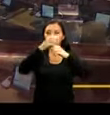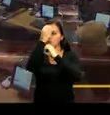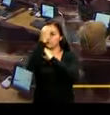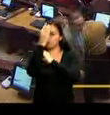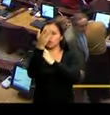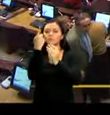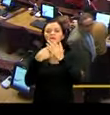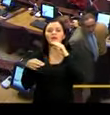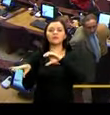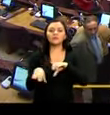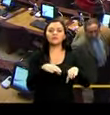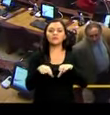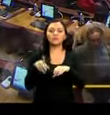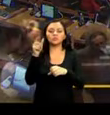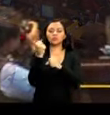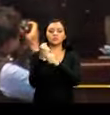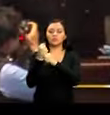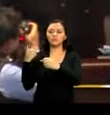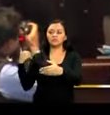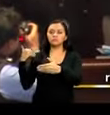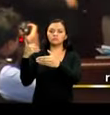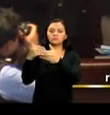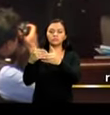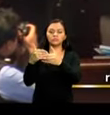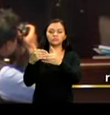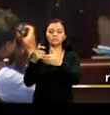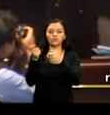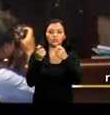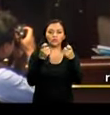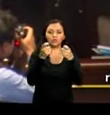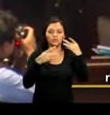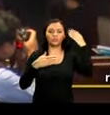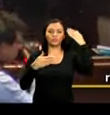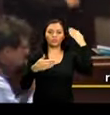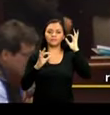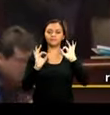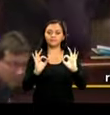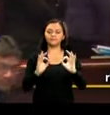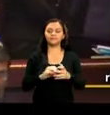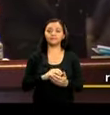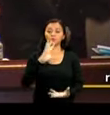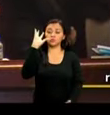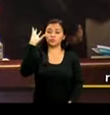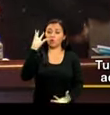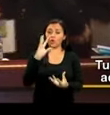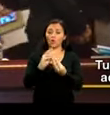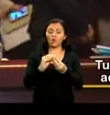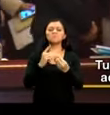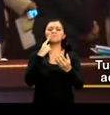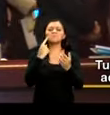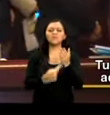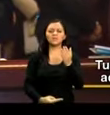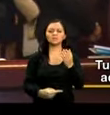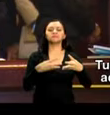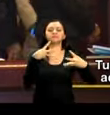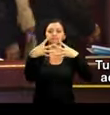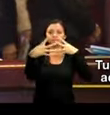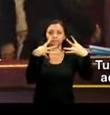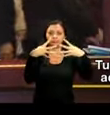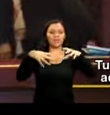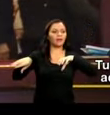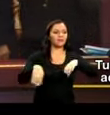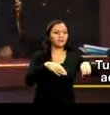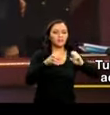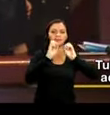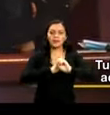a presentar sus respectivos informes como parte de la Función Fiscalizadora y Control Político. Todo ello para transparentar la